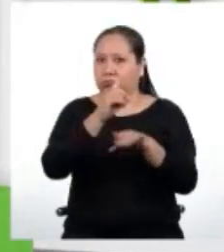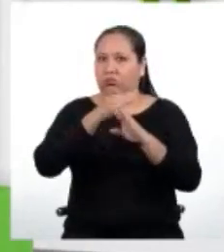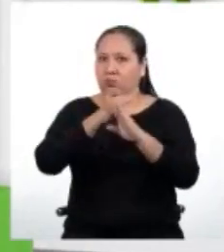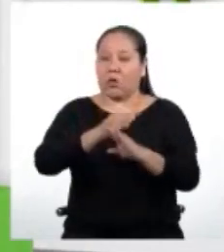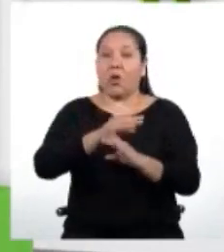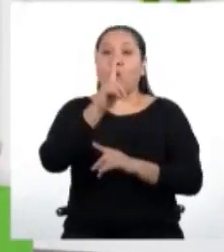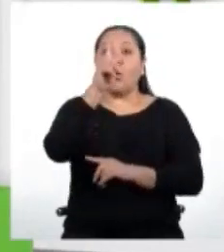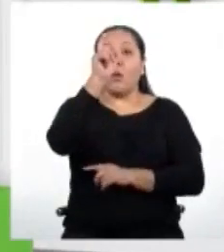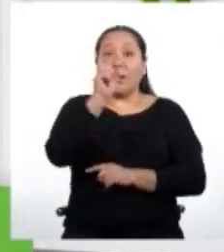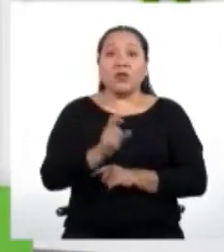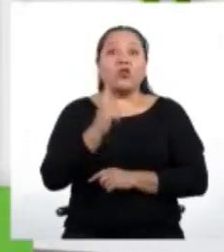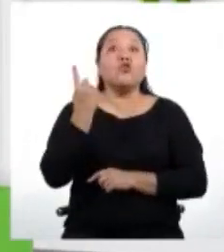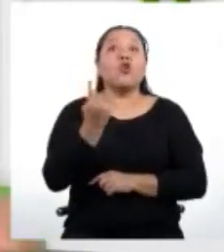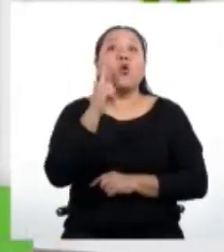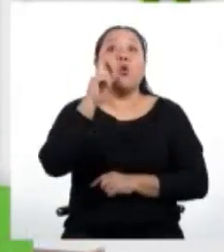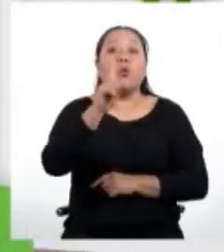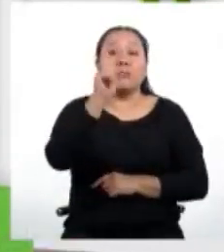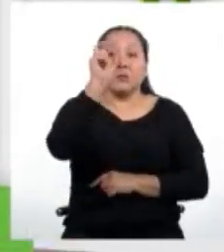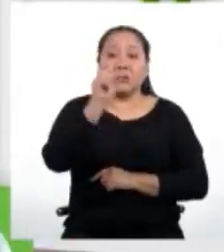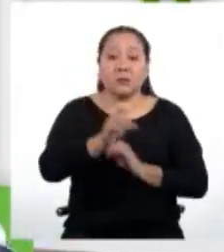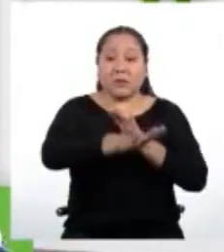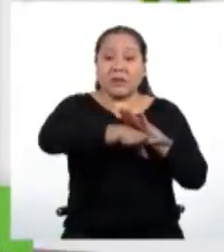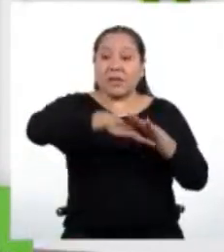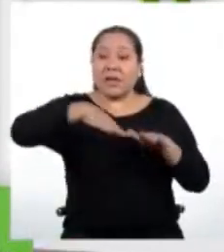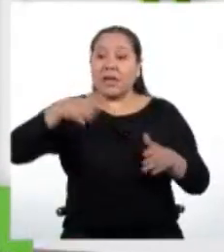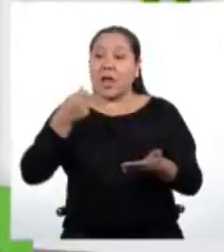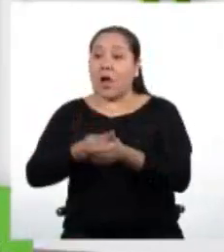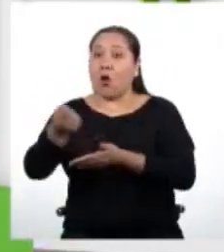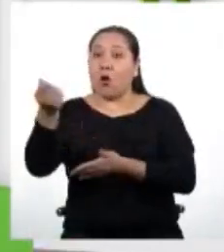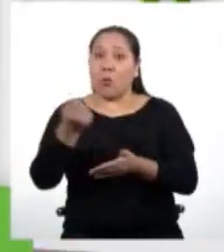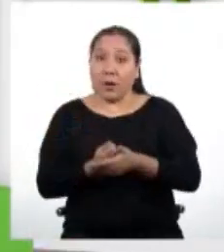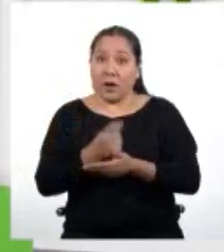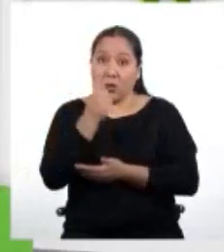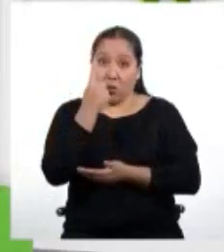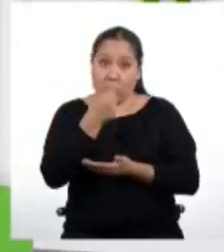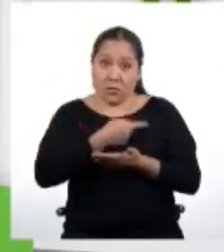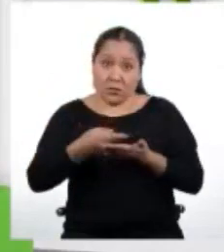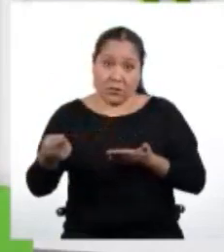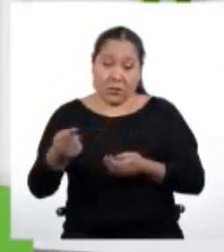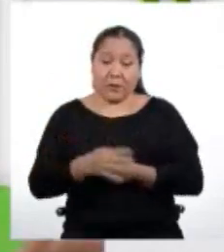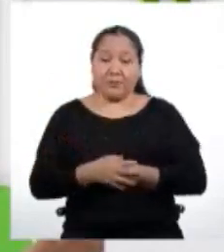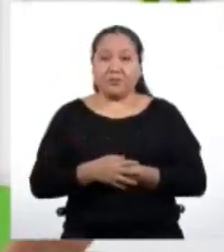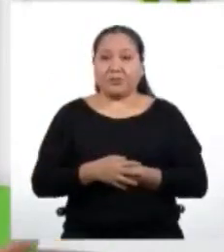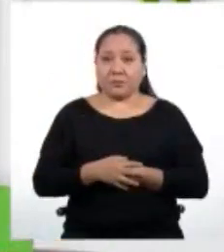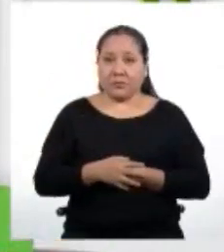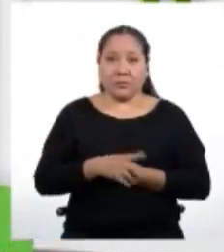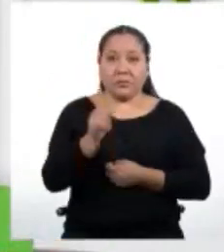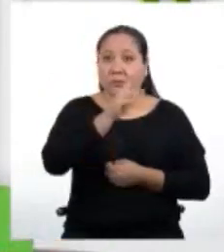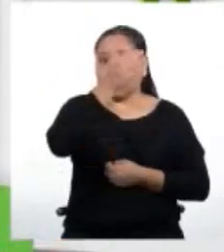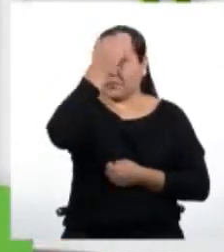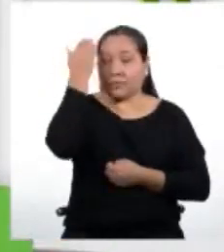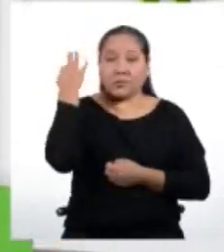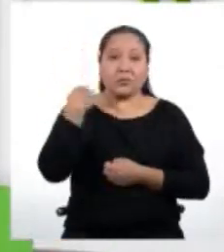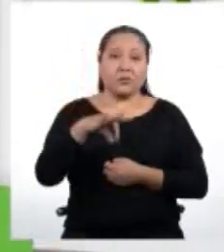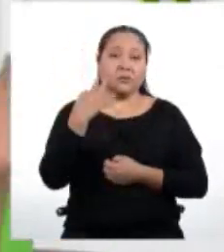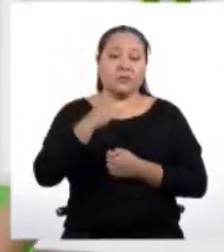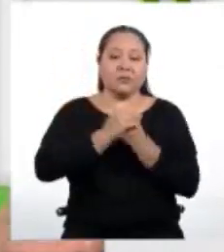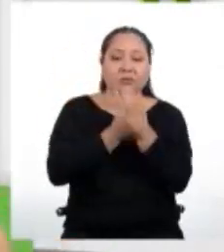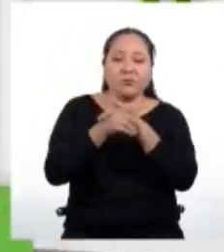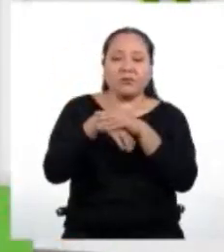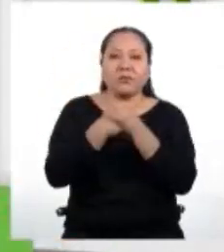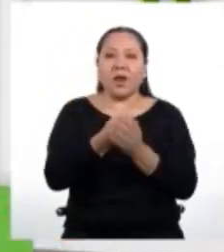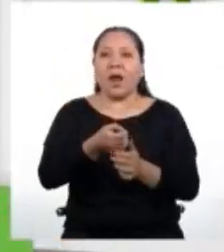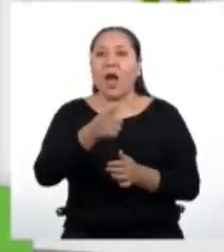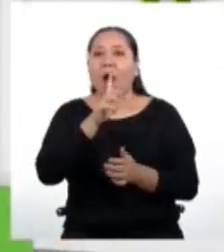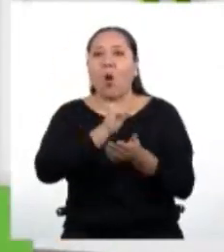un miembro del hogar salga para hacer las compras semanales o en situaciones de emergencia. Además, no olvidemos el constante lavado de manos con